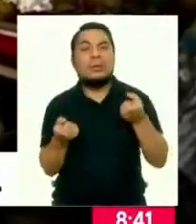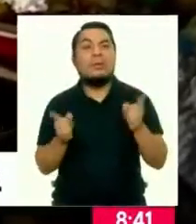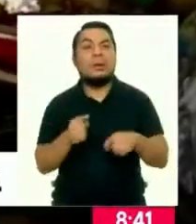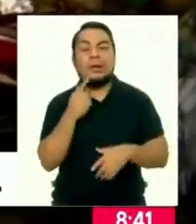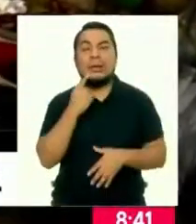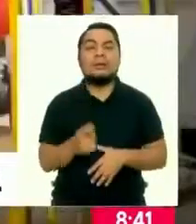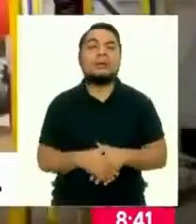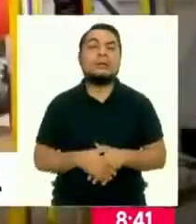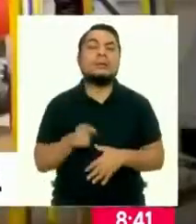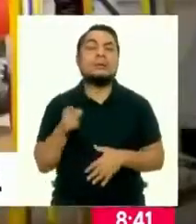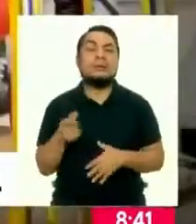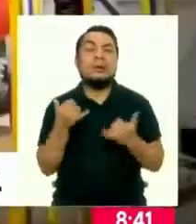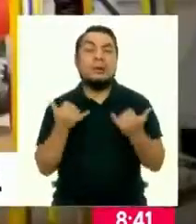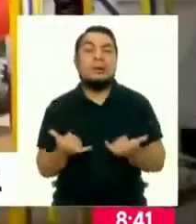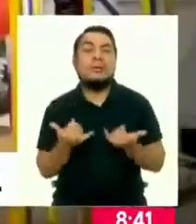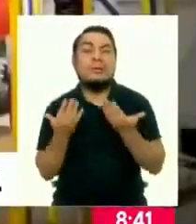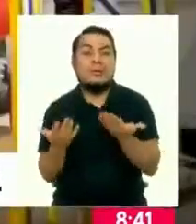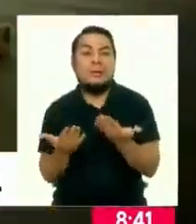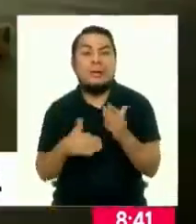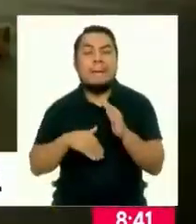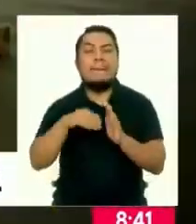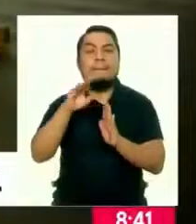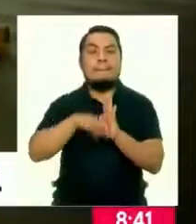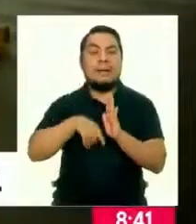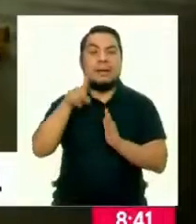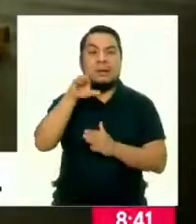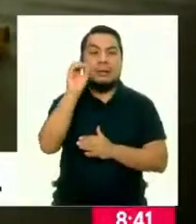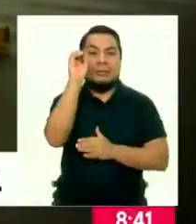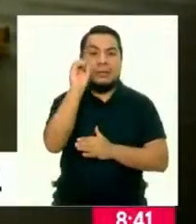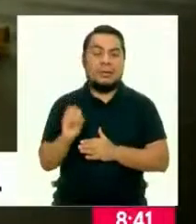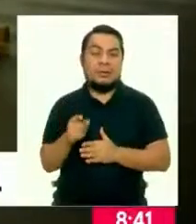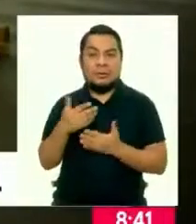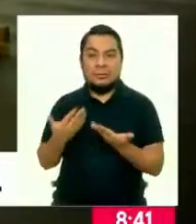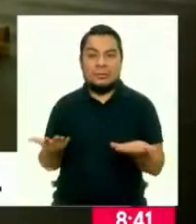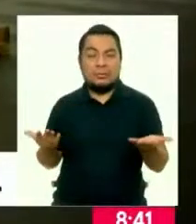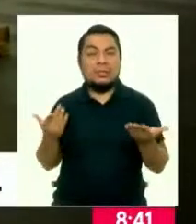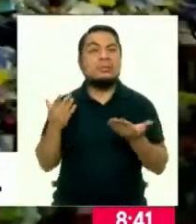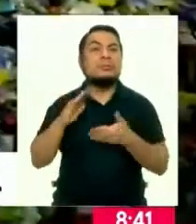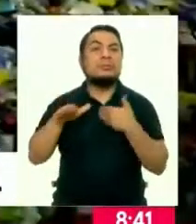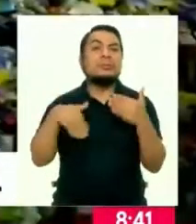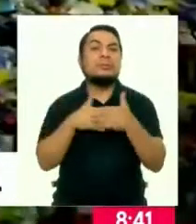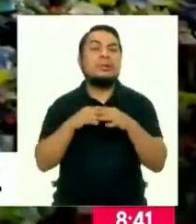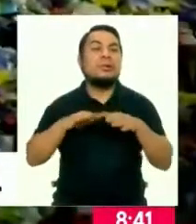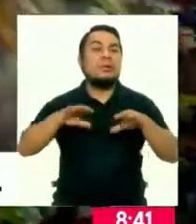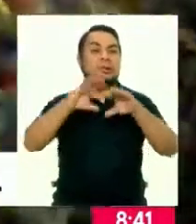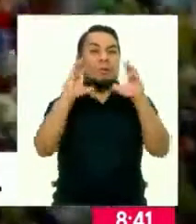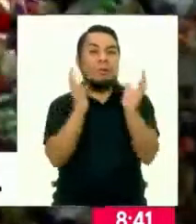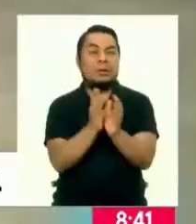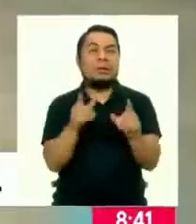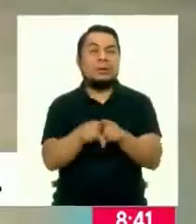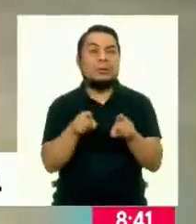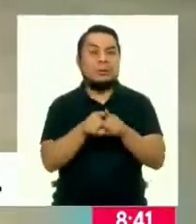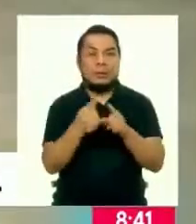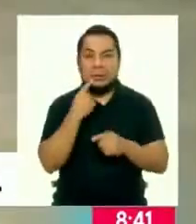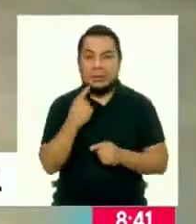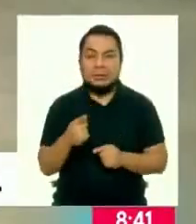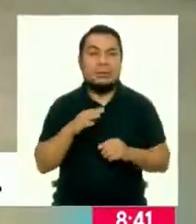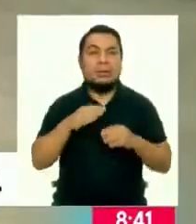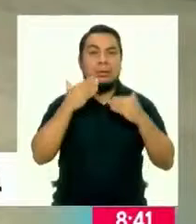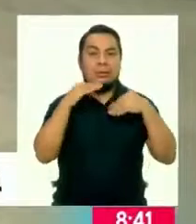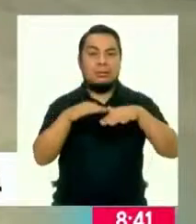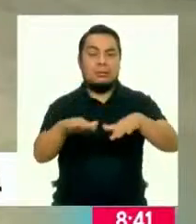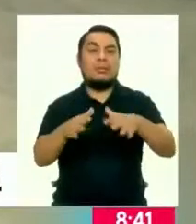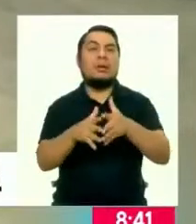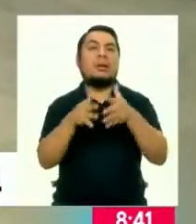considera que, en la actualidad, menos del 10% del plástico se recicla a nivel global. Además de terminar en el océano,